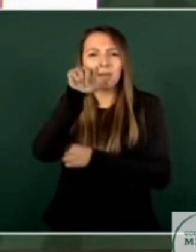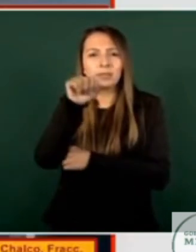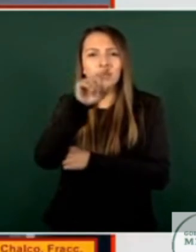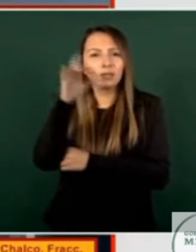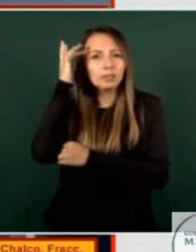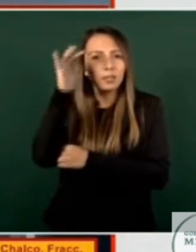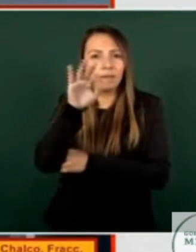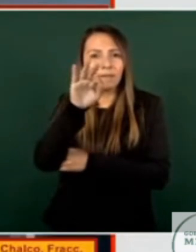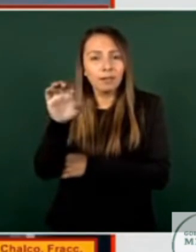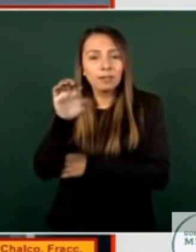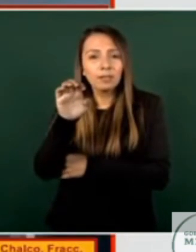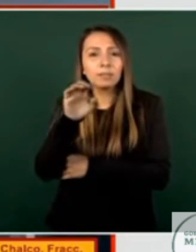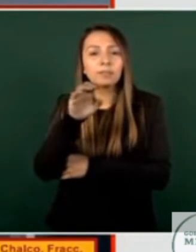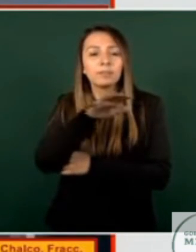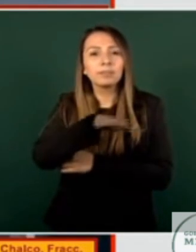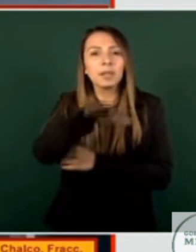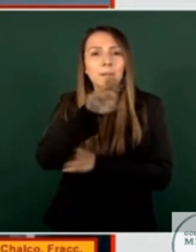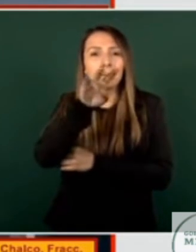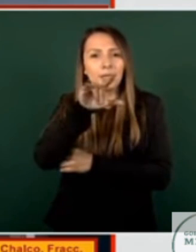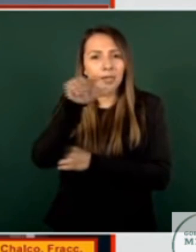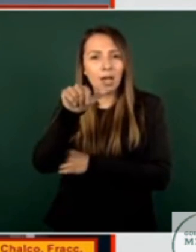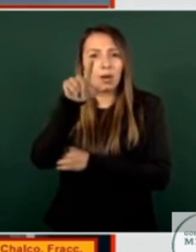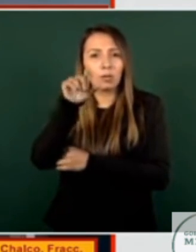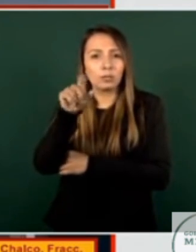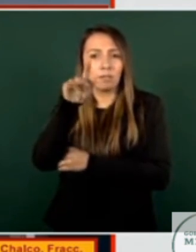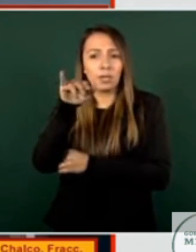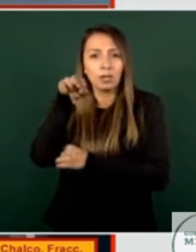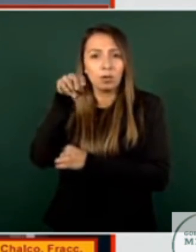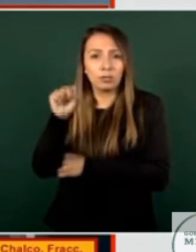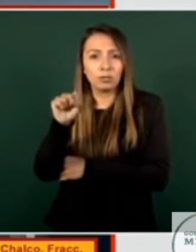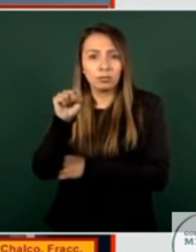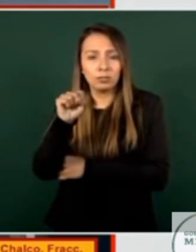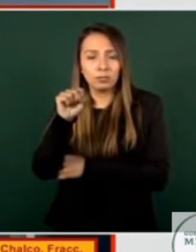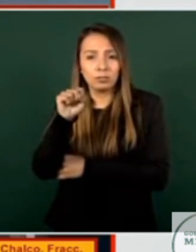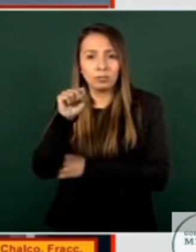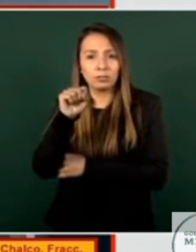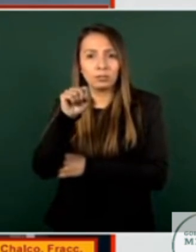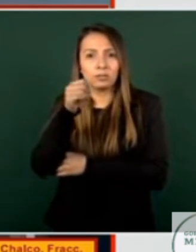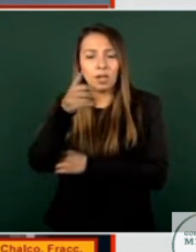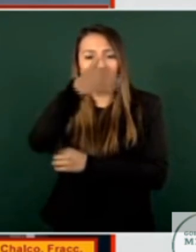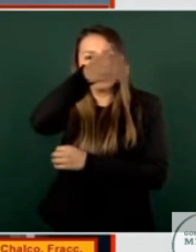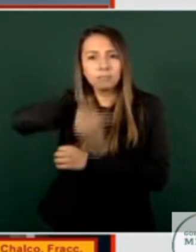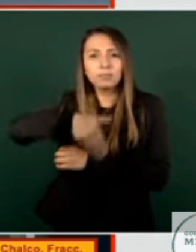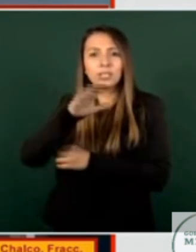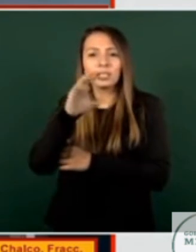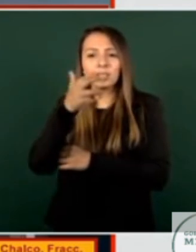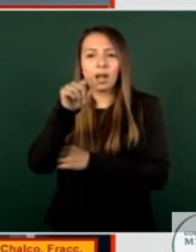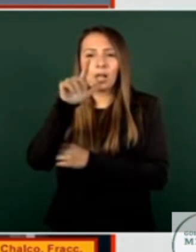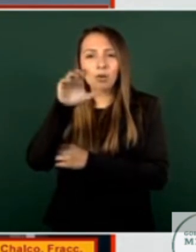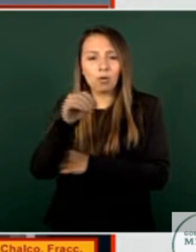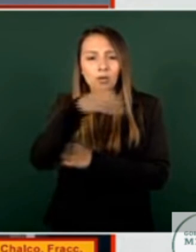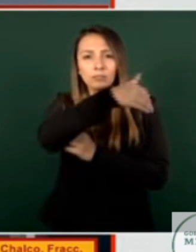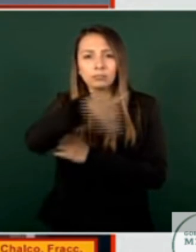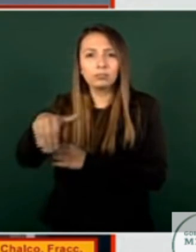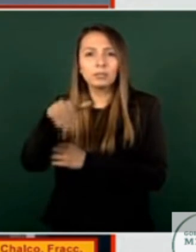Pinos, donde en la privada Chalco y Vista Dorada vivía la